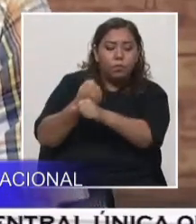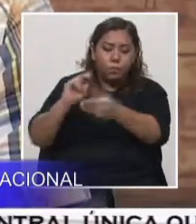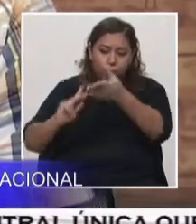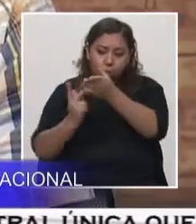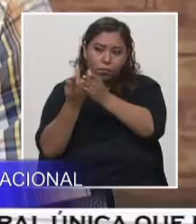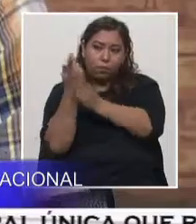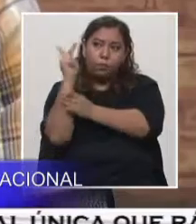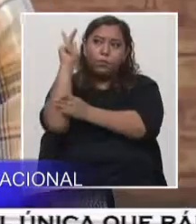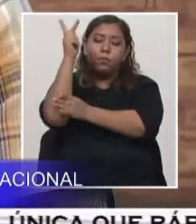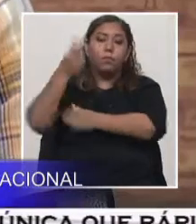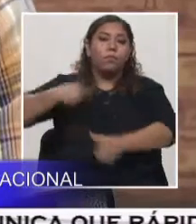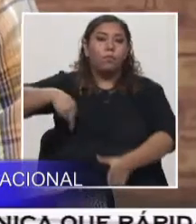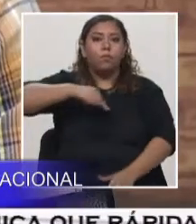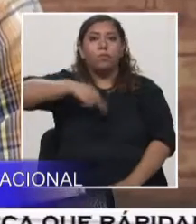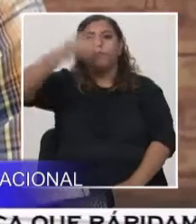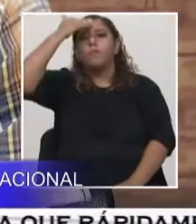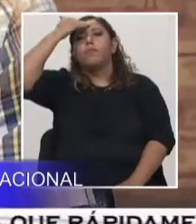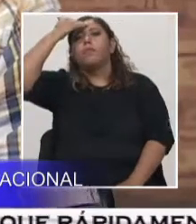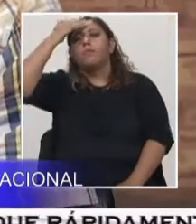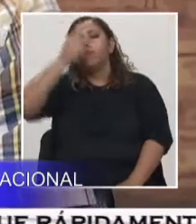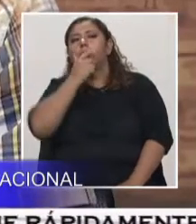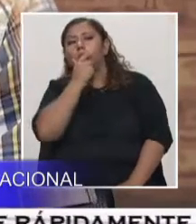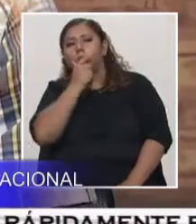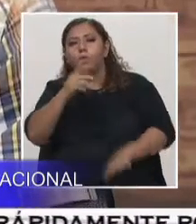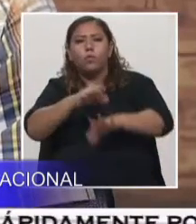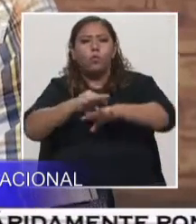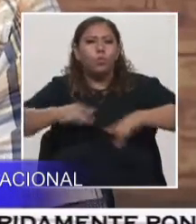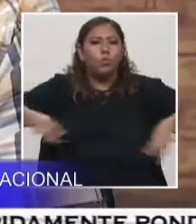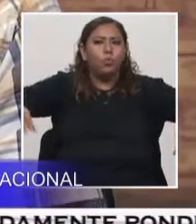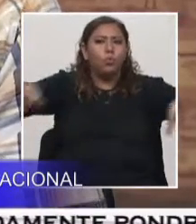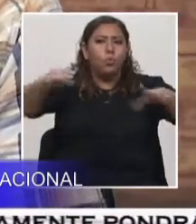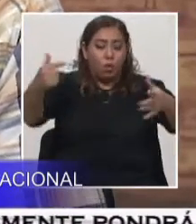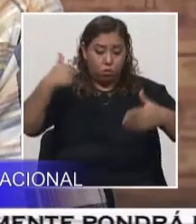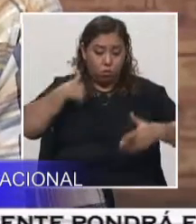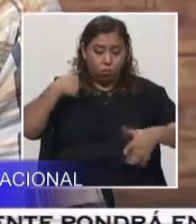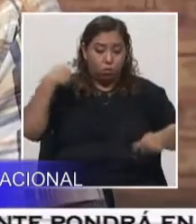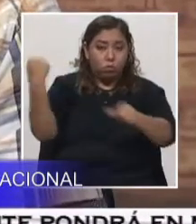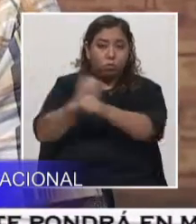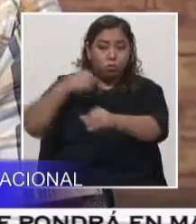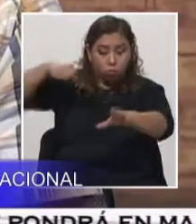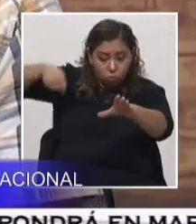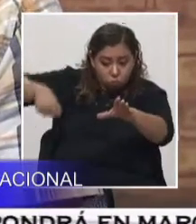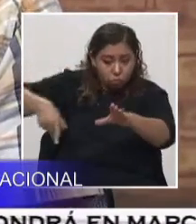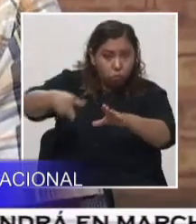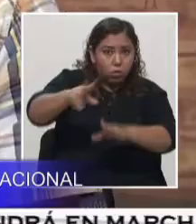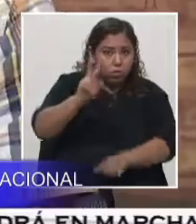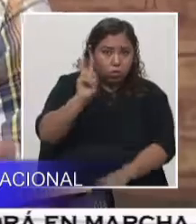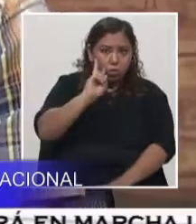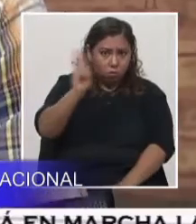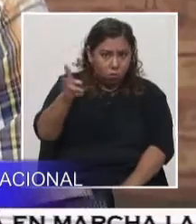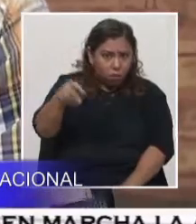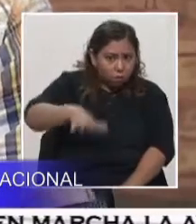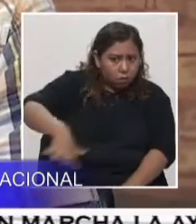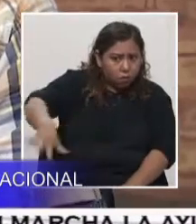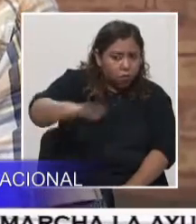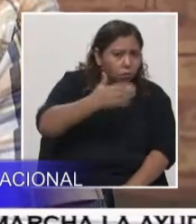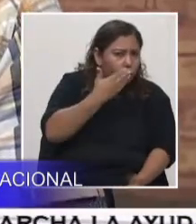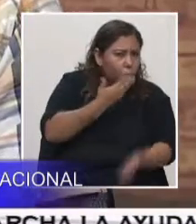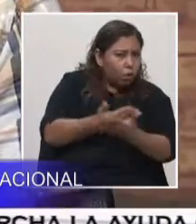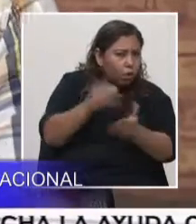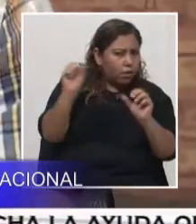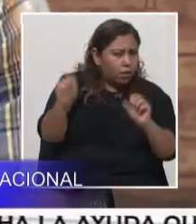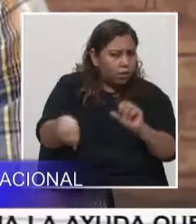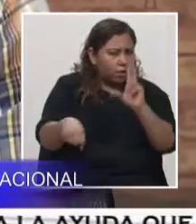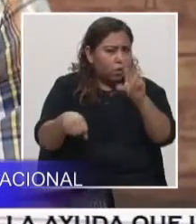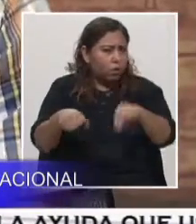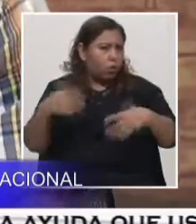acuerdo a esa geología, de acuerdo a ese suelo sobre el que se está sembrando, vamos a conocer realmente qué tipo de producto podemos tener